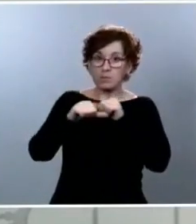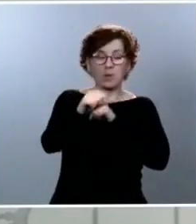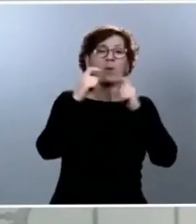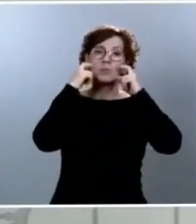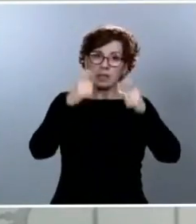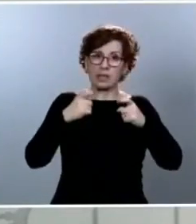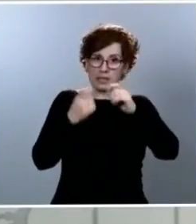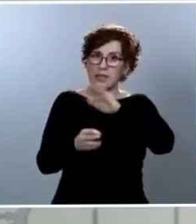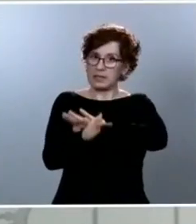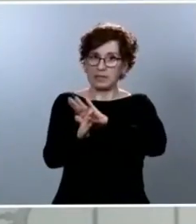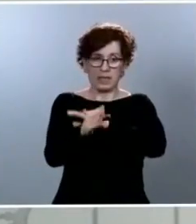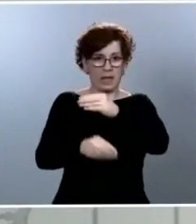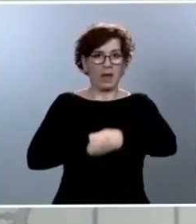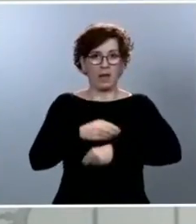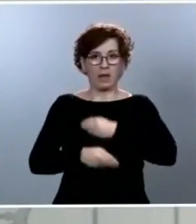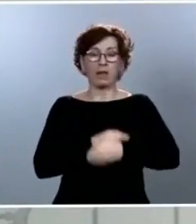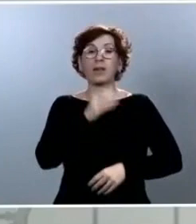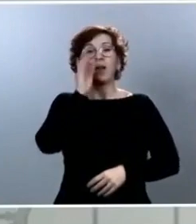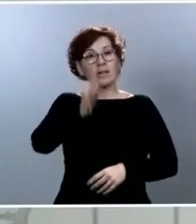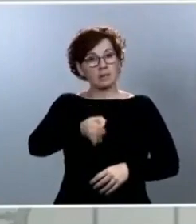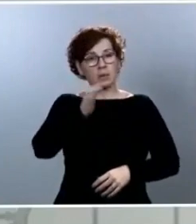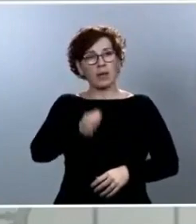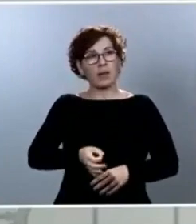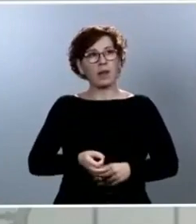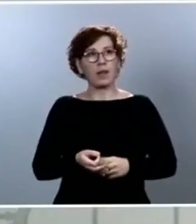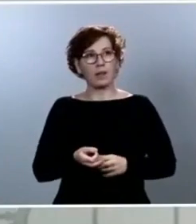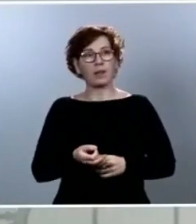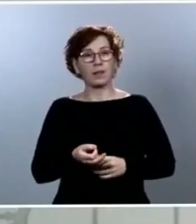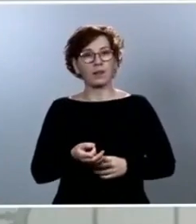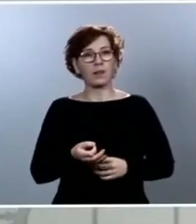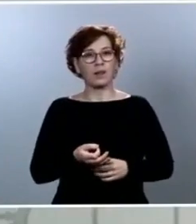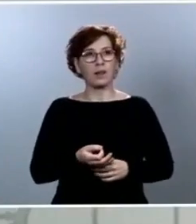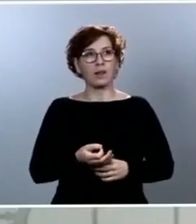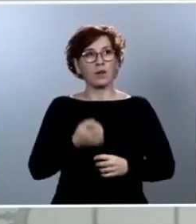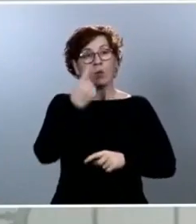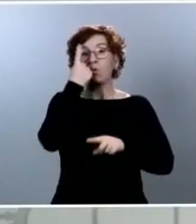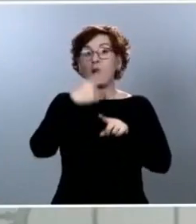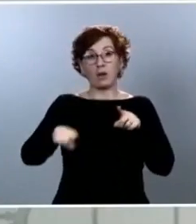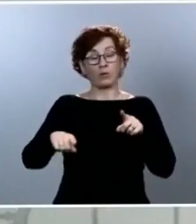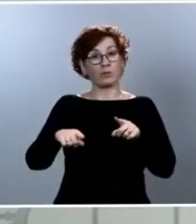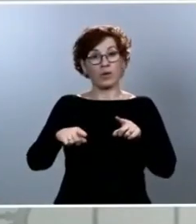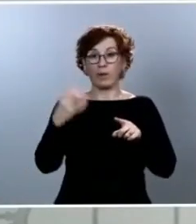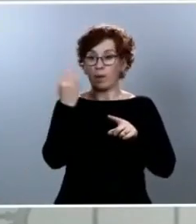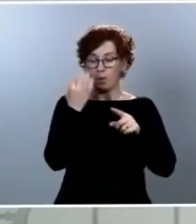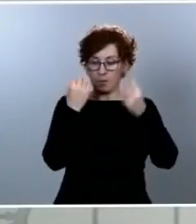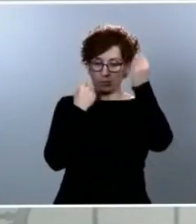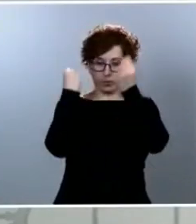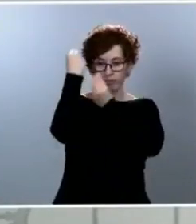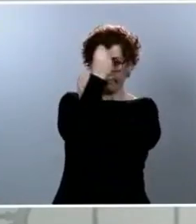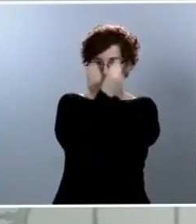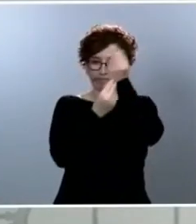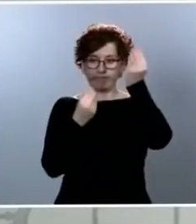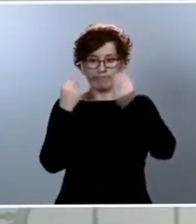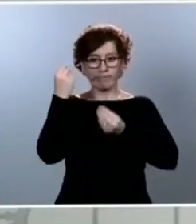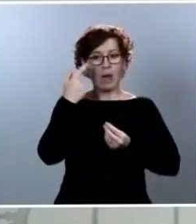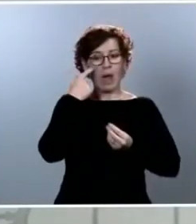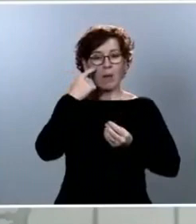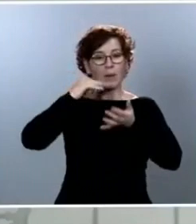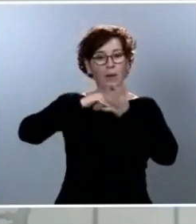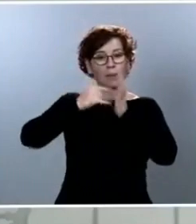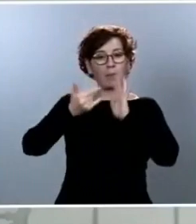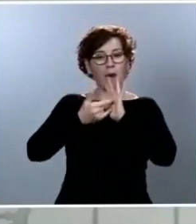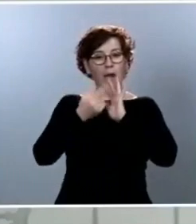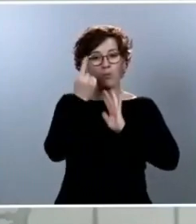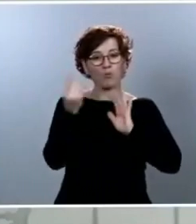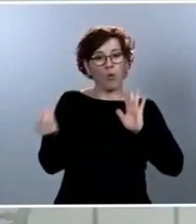Efectivamente, una de las cuestiones fundamentales que vamos a tener que incorporar en este plan de desescalada, y que no quería yo tampoco